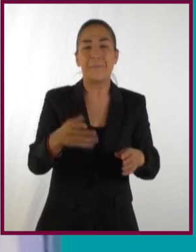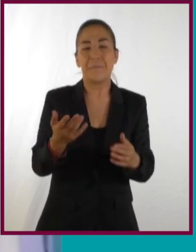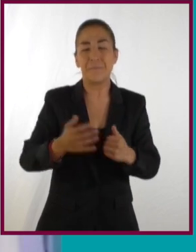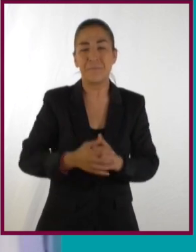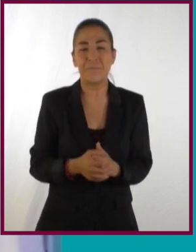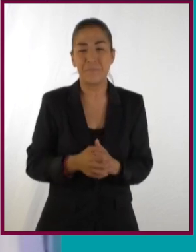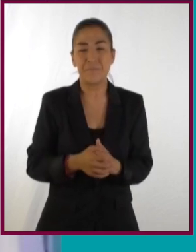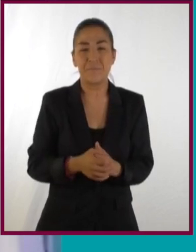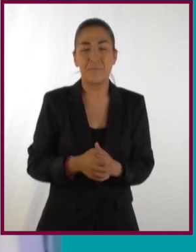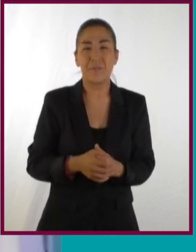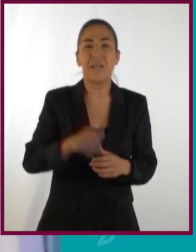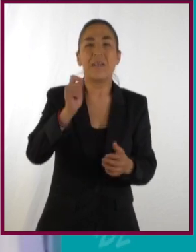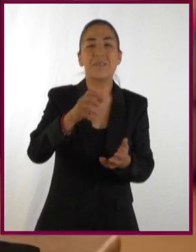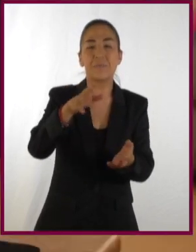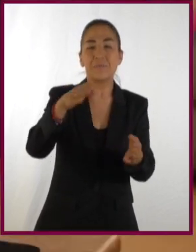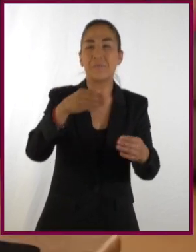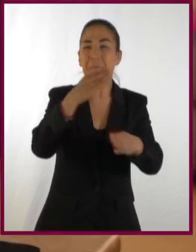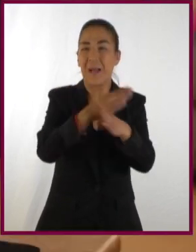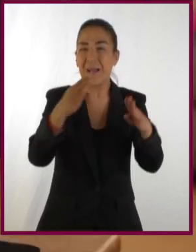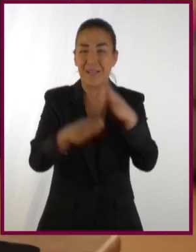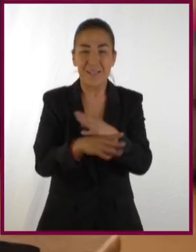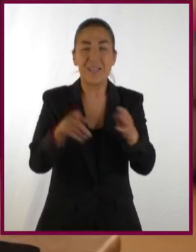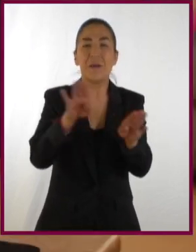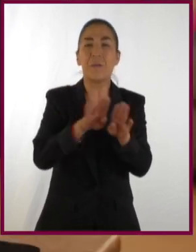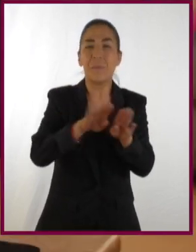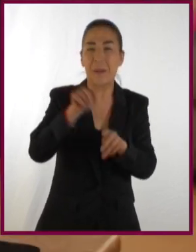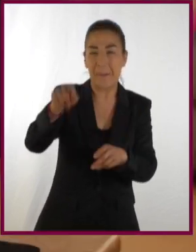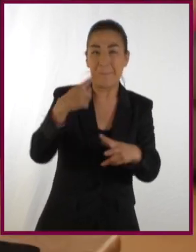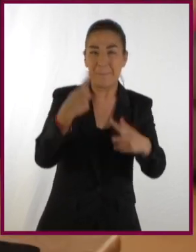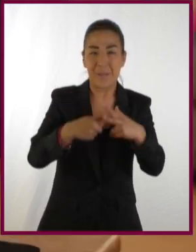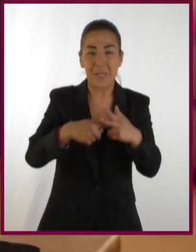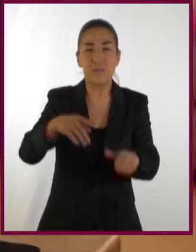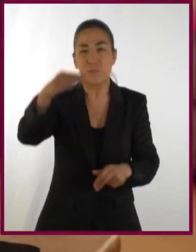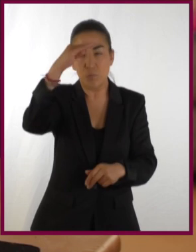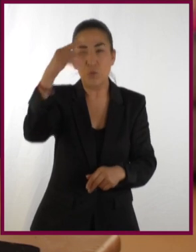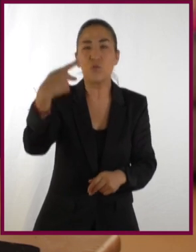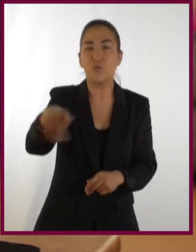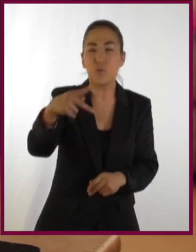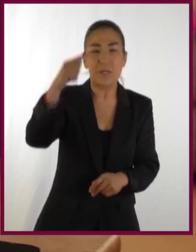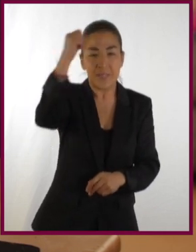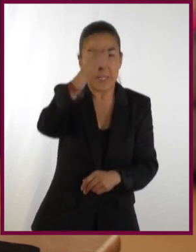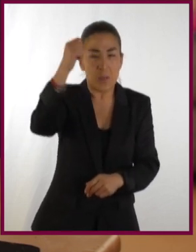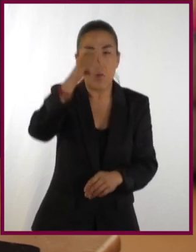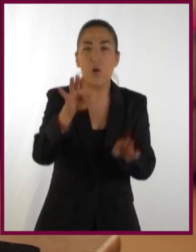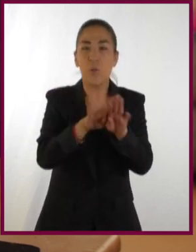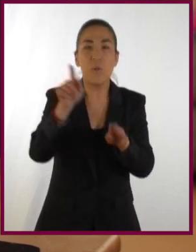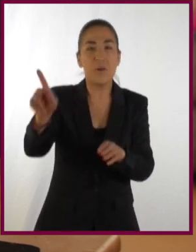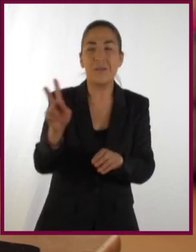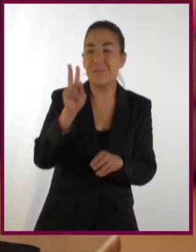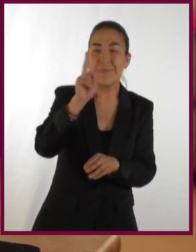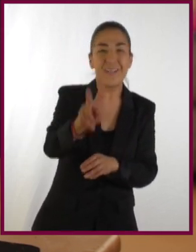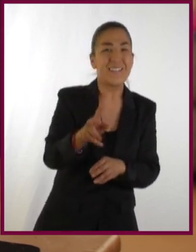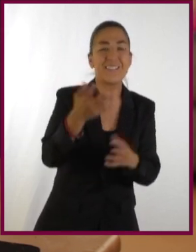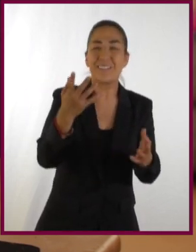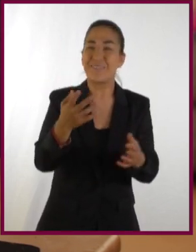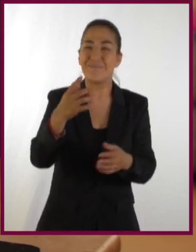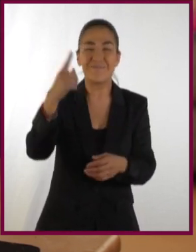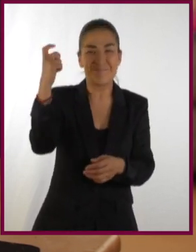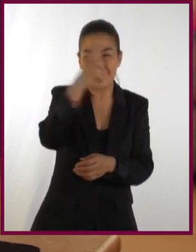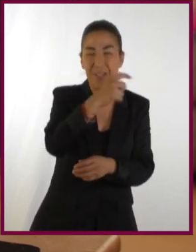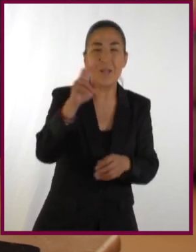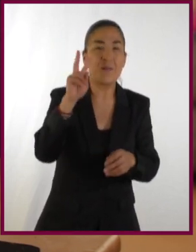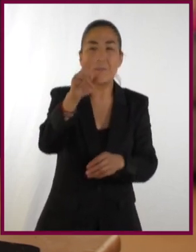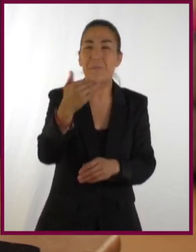sólidos platónicos. Entonces, él era un gran pensador, era un matemático teórico, él no